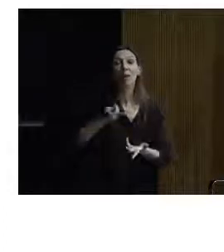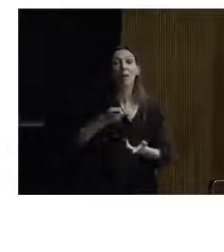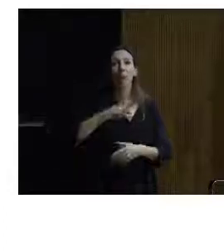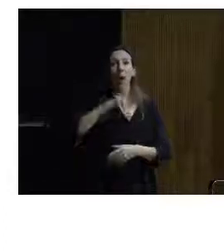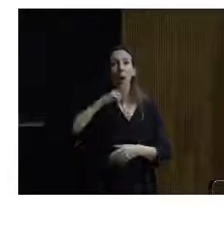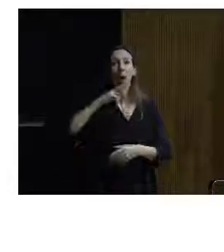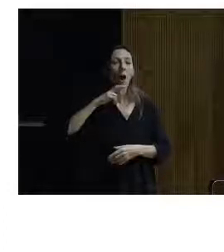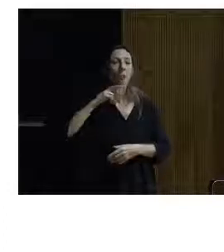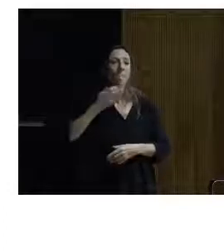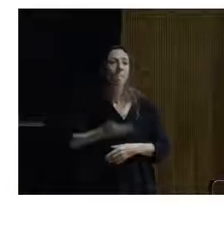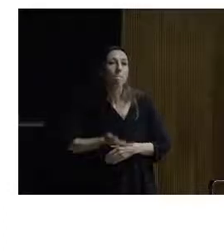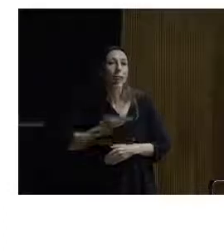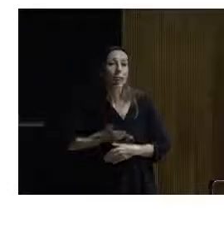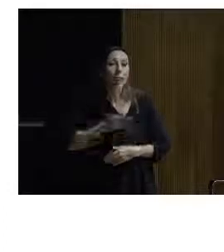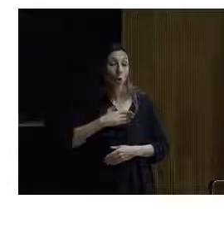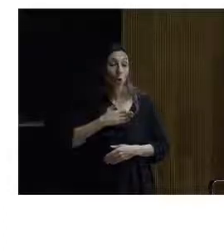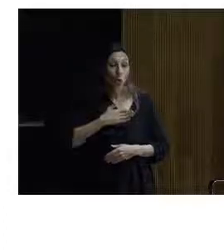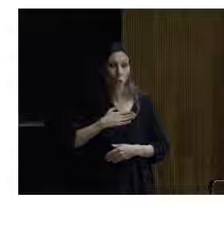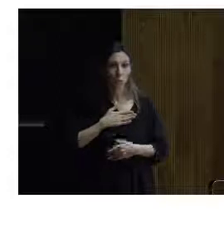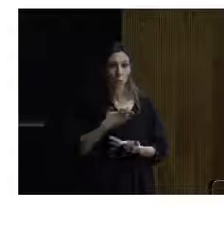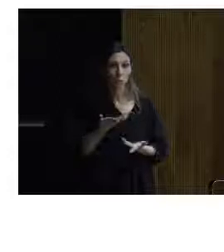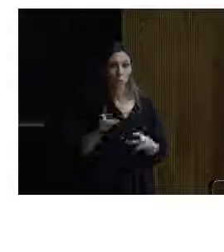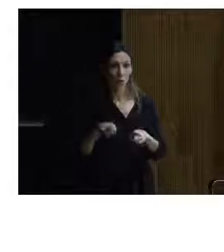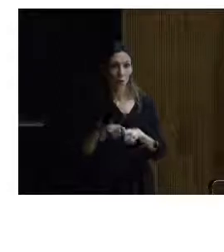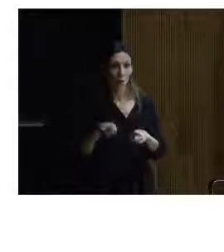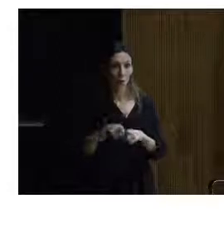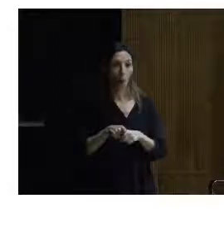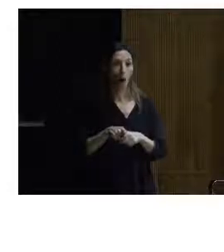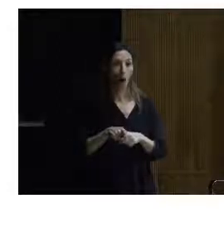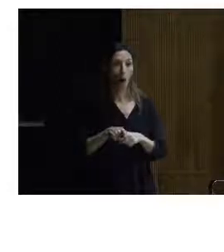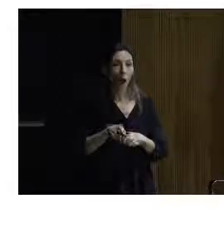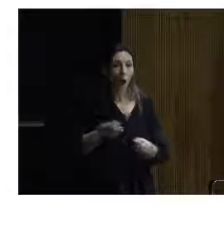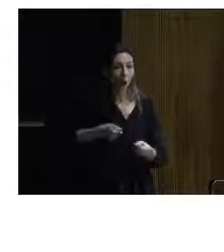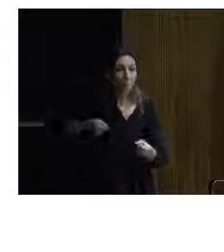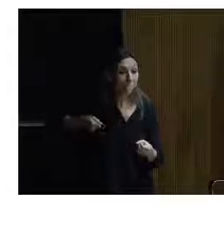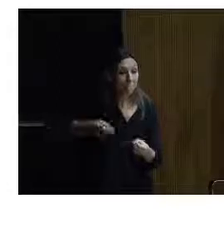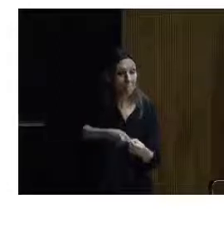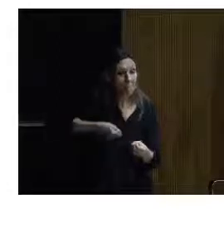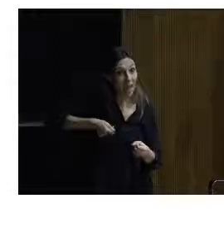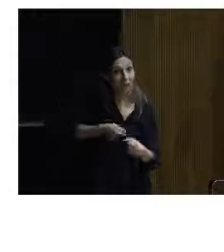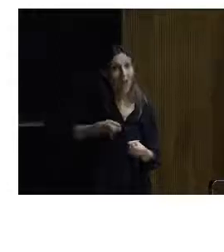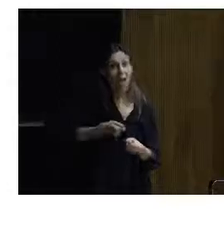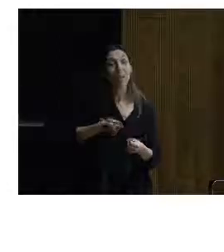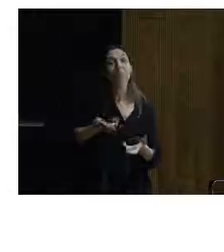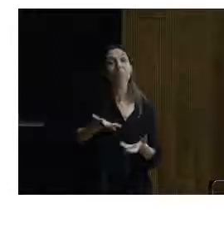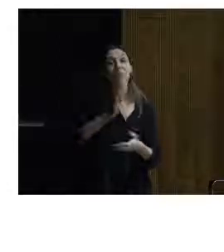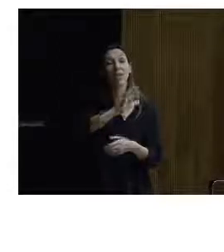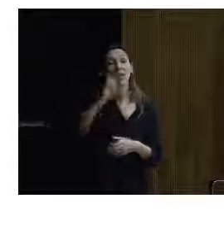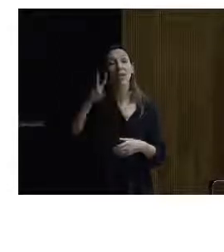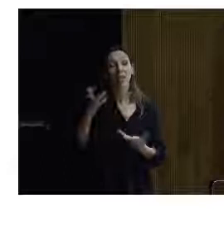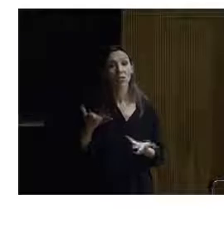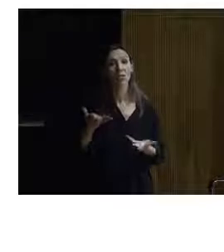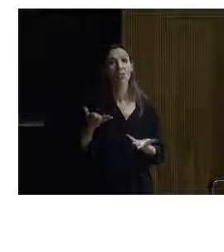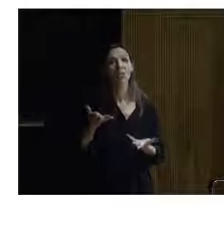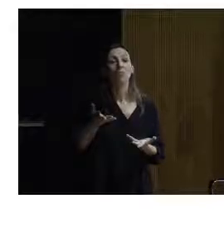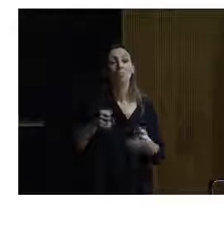Esto es como una partida de billar americano, pero al revés. Entonces, nosotros vamos a desplazar las bolas de un